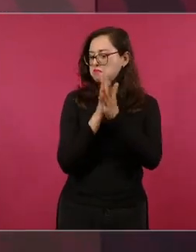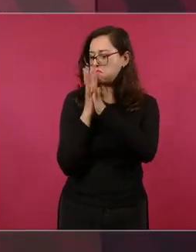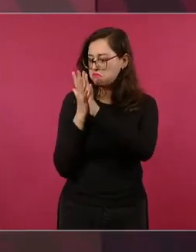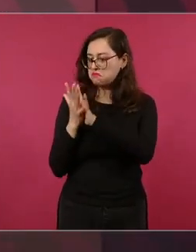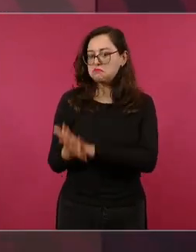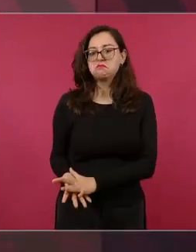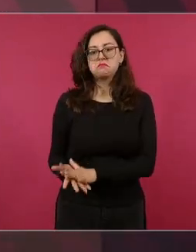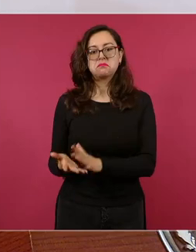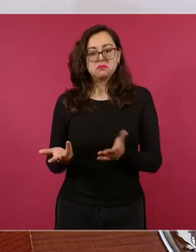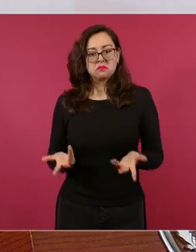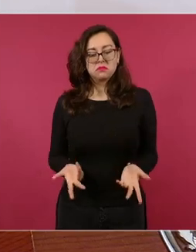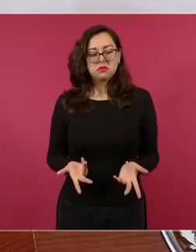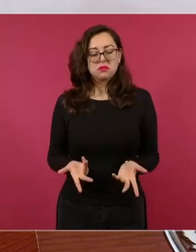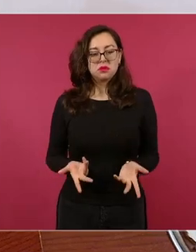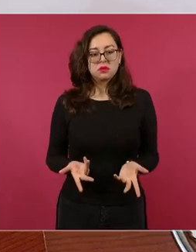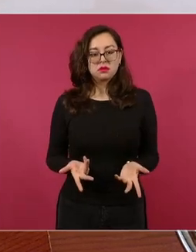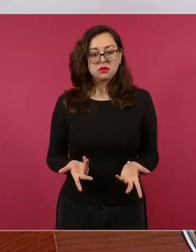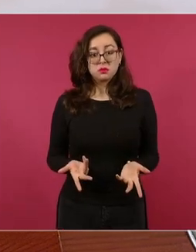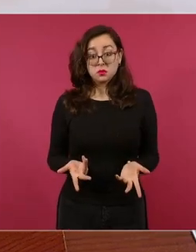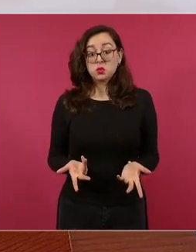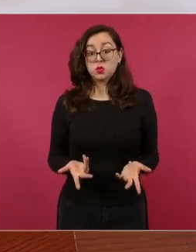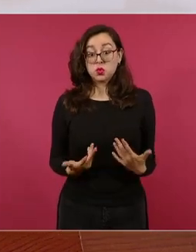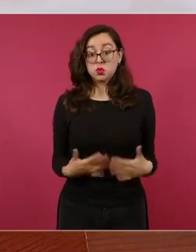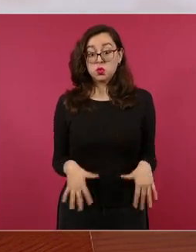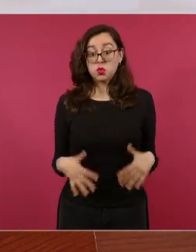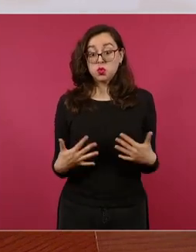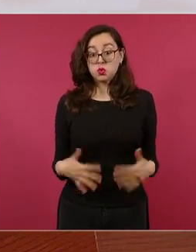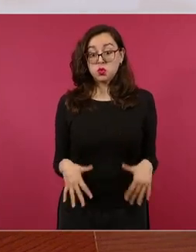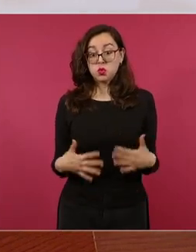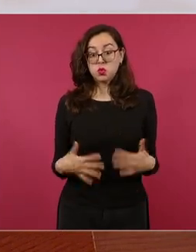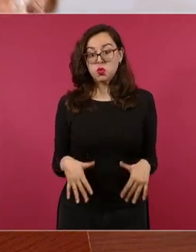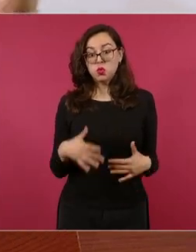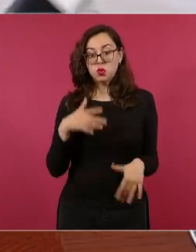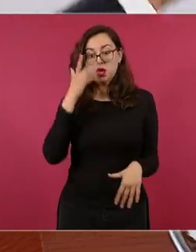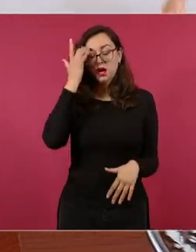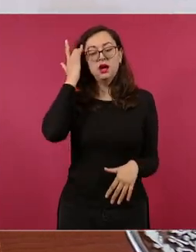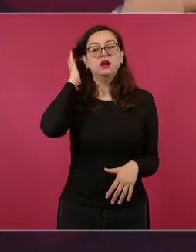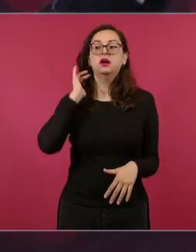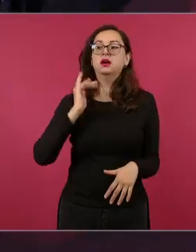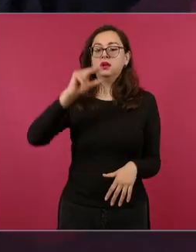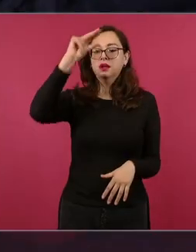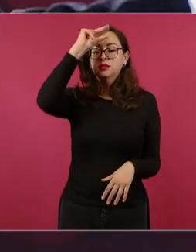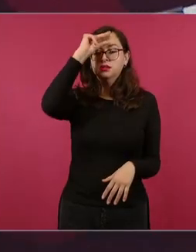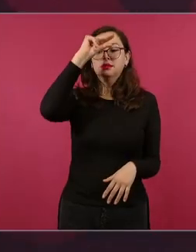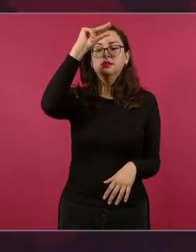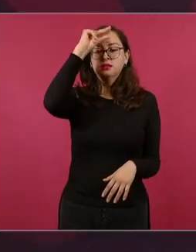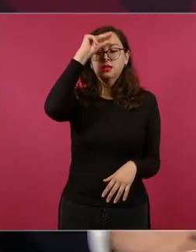inteligente porque saben que